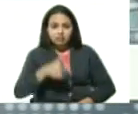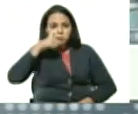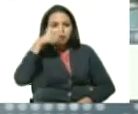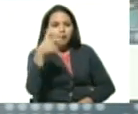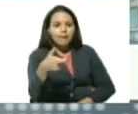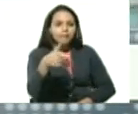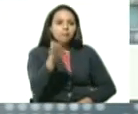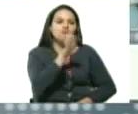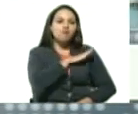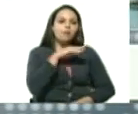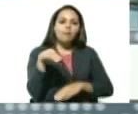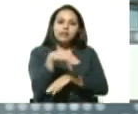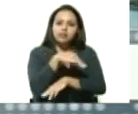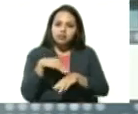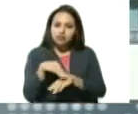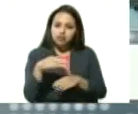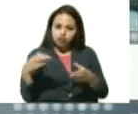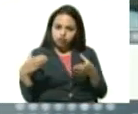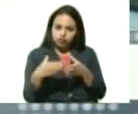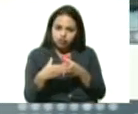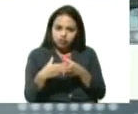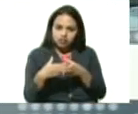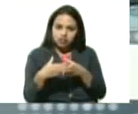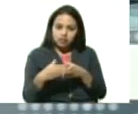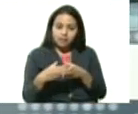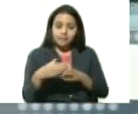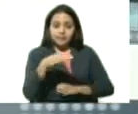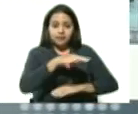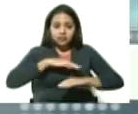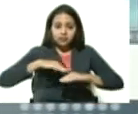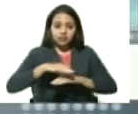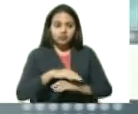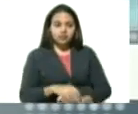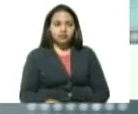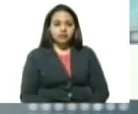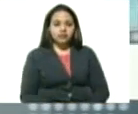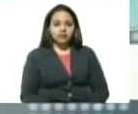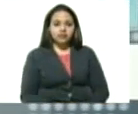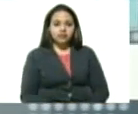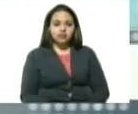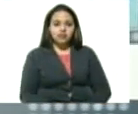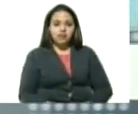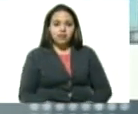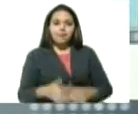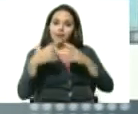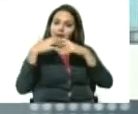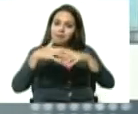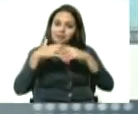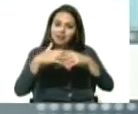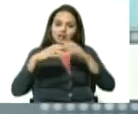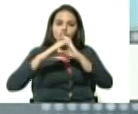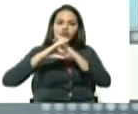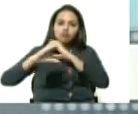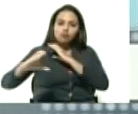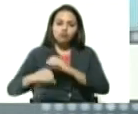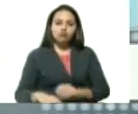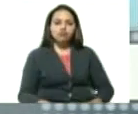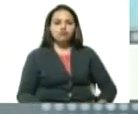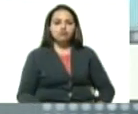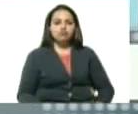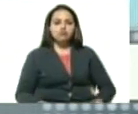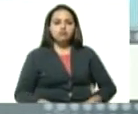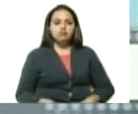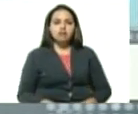ministro, por el equipo de viceministros, por las empresas autobuseras. Tenemos que